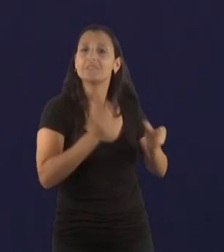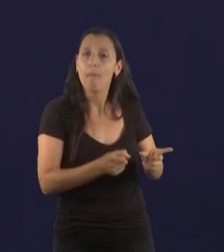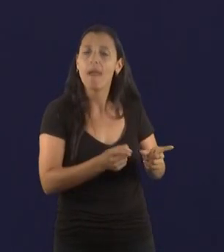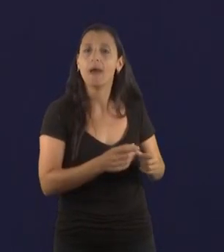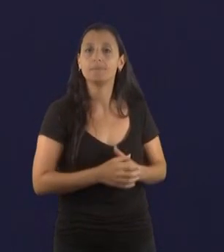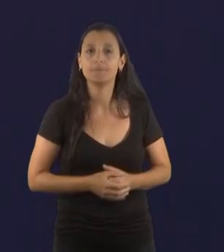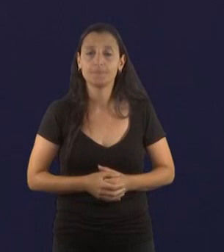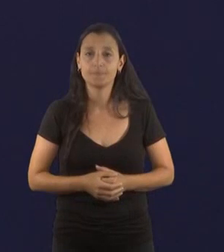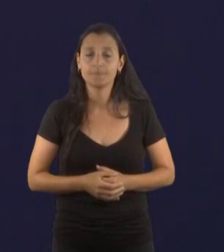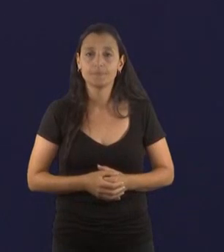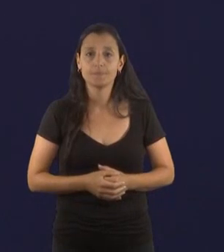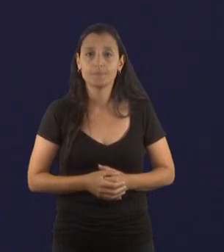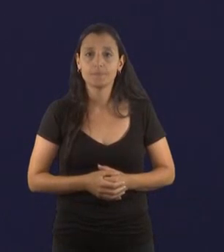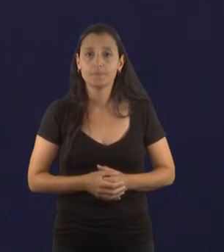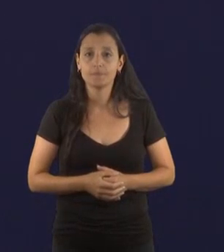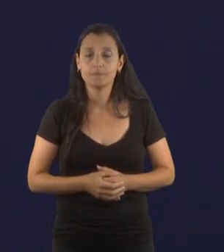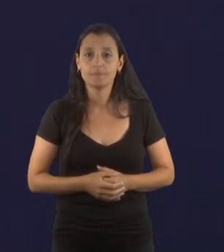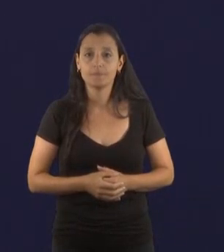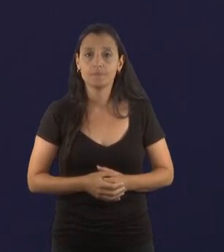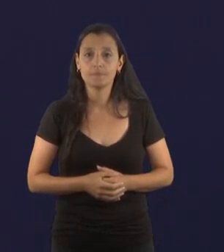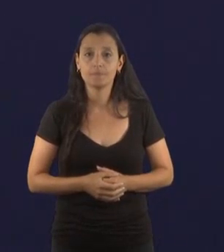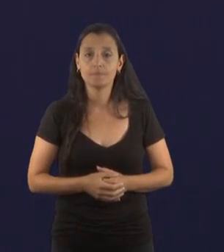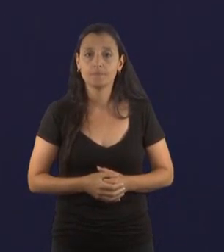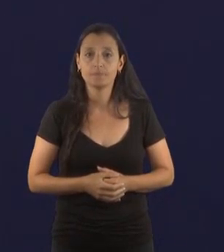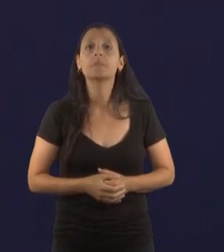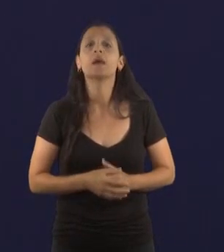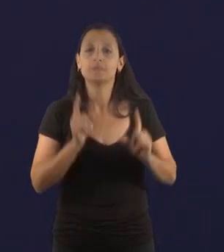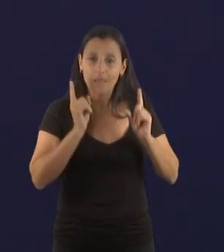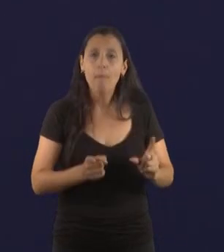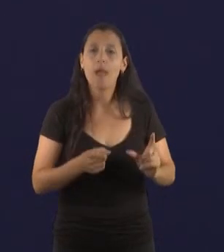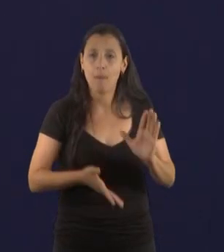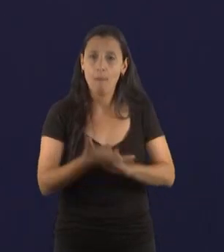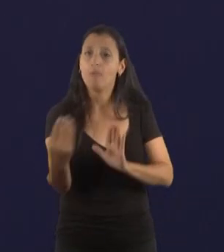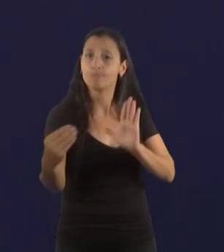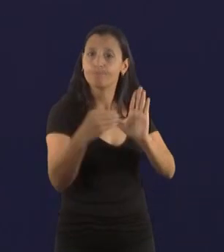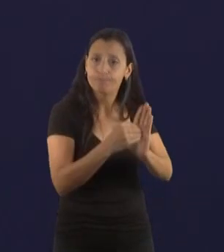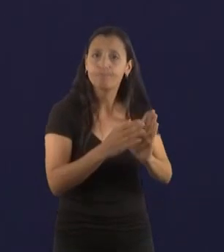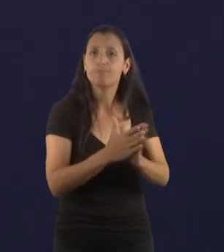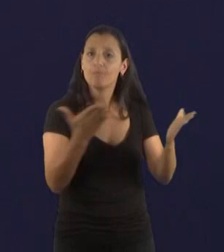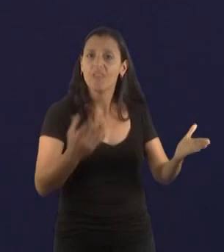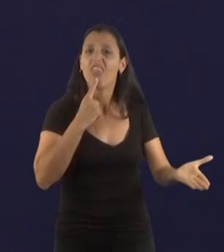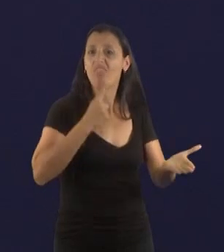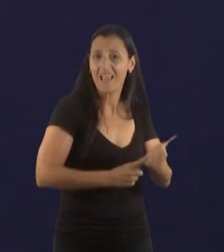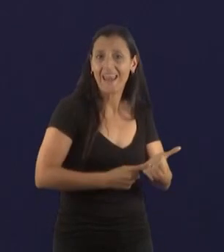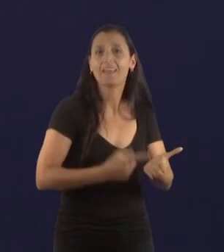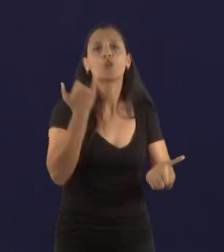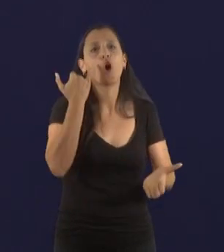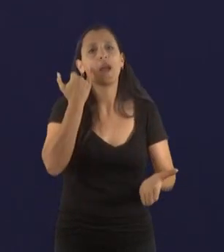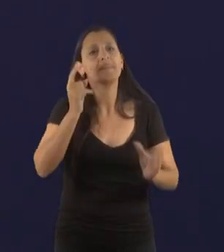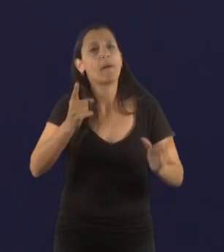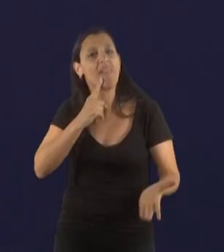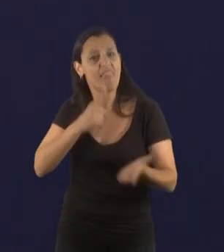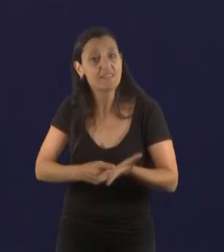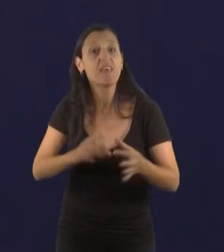publicación del decreto y la conferencia, perdón, la cadena nacional del Presidente Javier